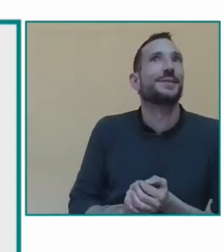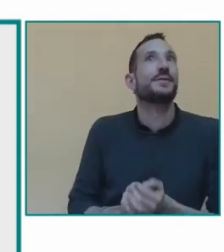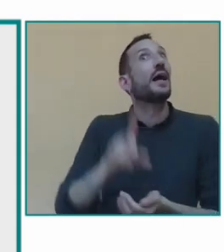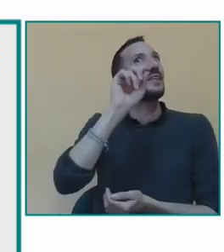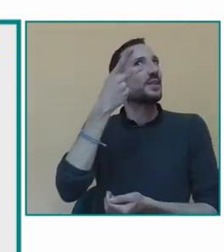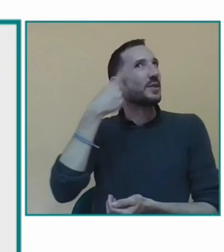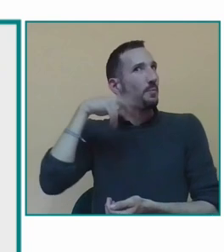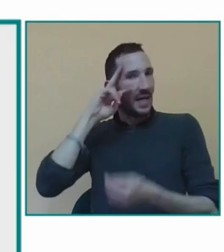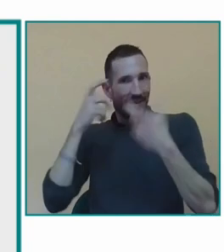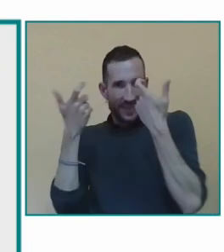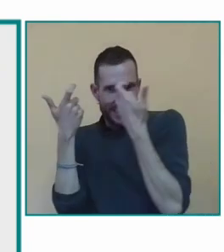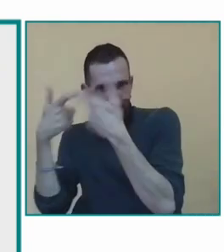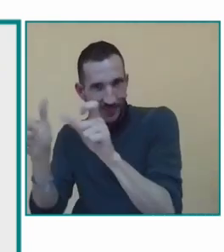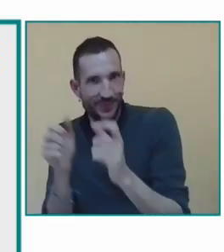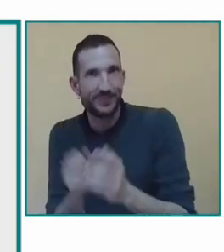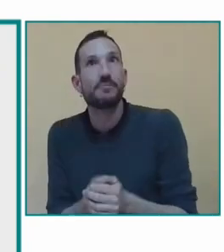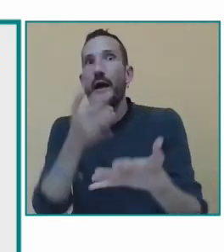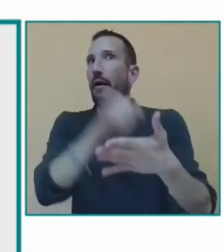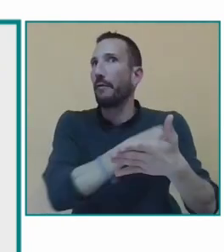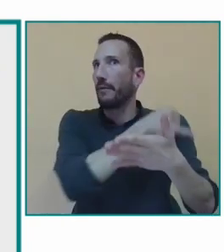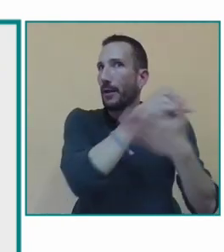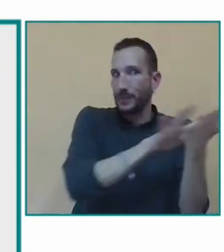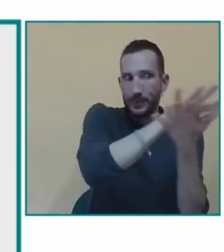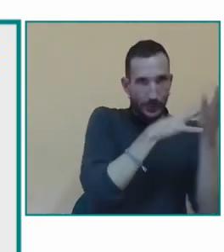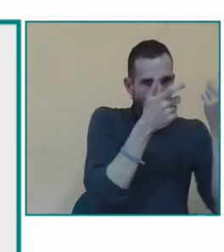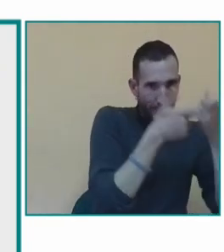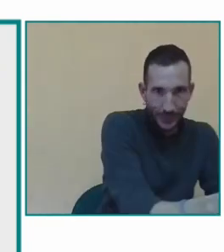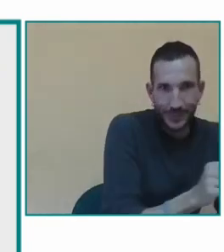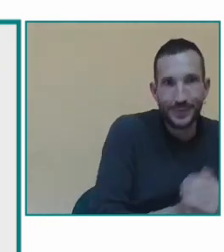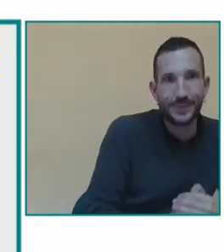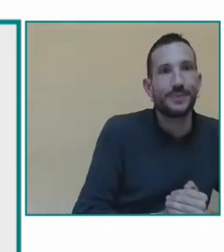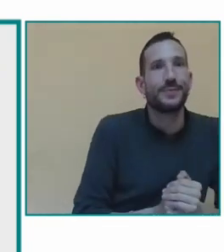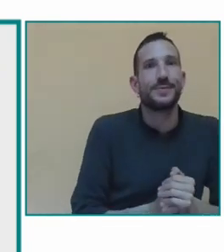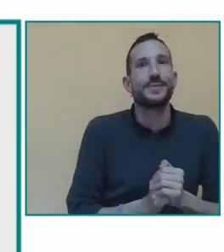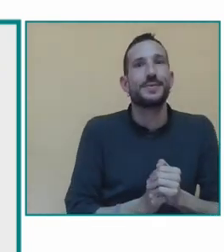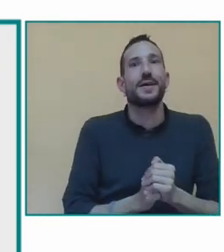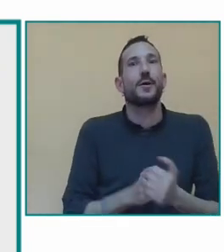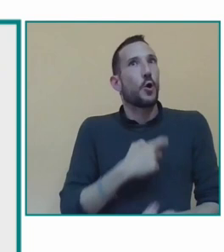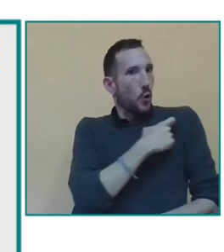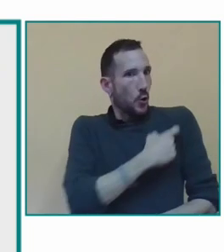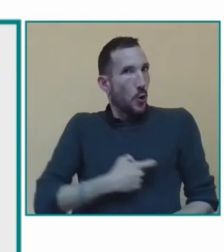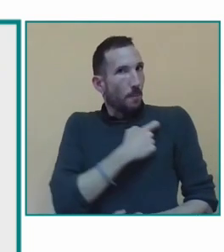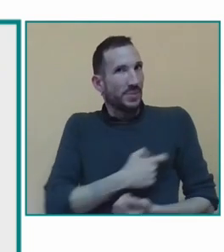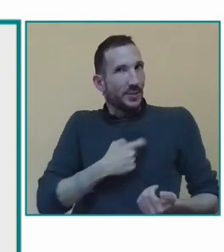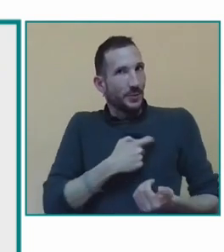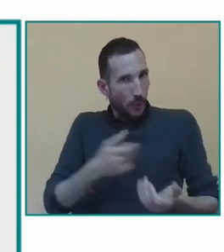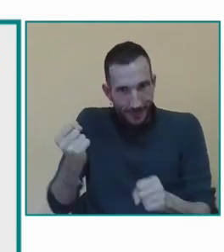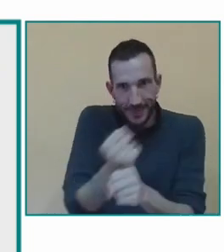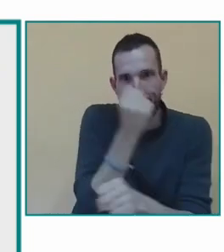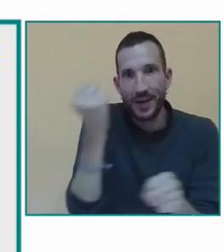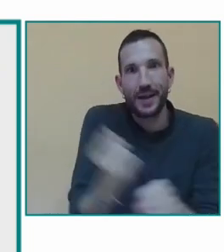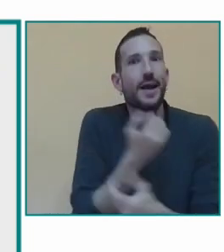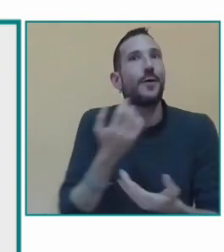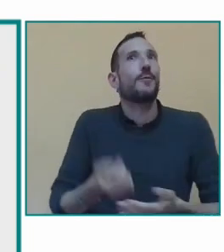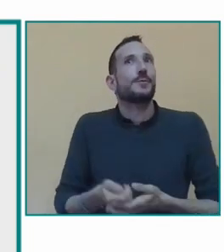cumplimos varias funciones realizamos el taller de lengua de signos impartimos la asignatura de lengua de signos para los alumnos sordos también hacemos un apoyo